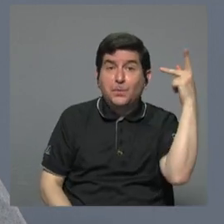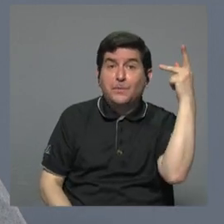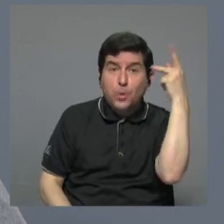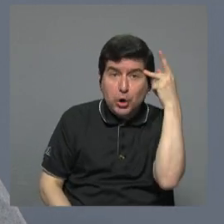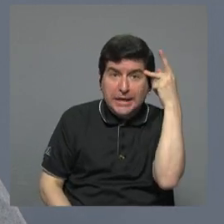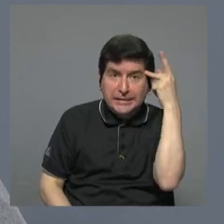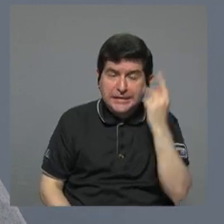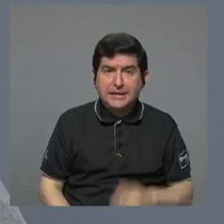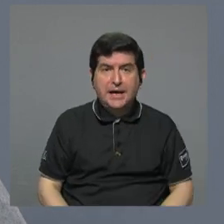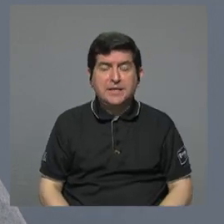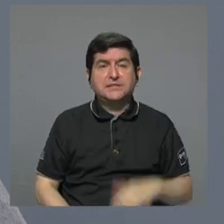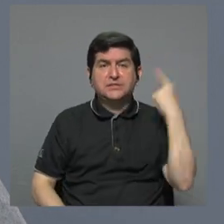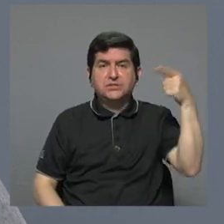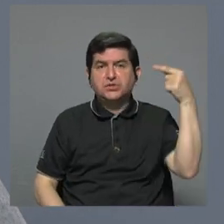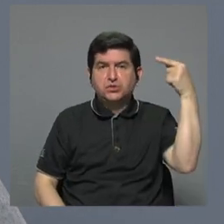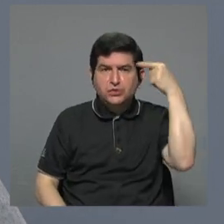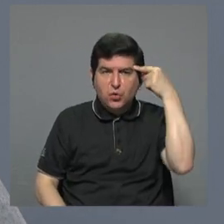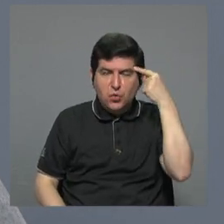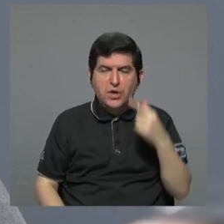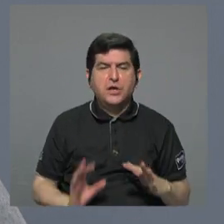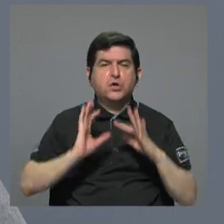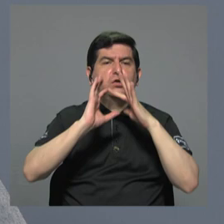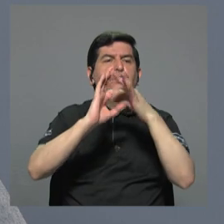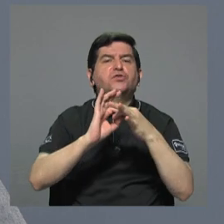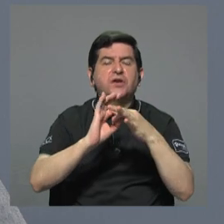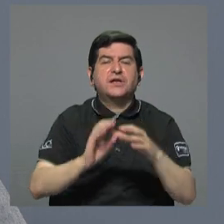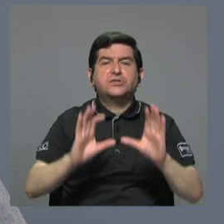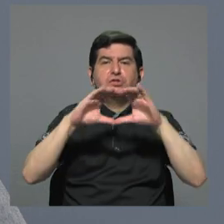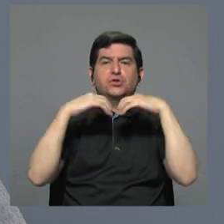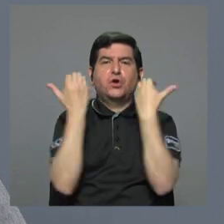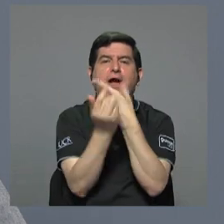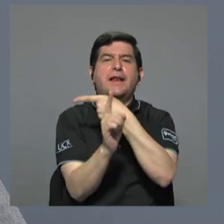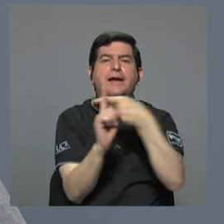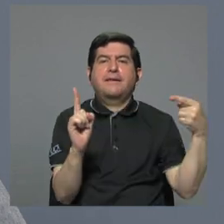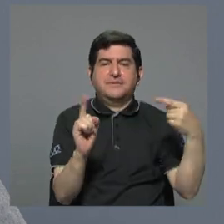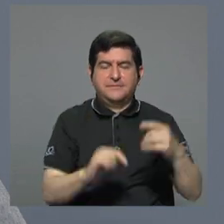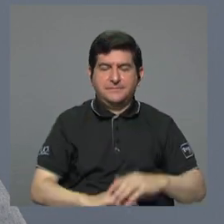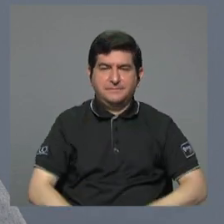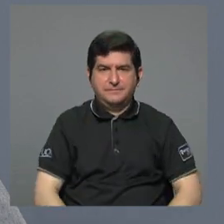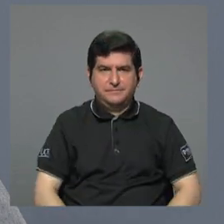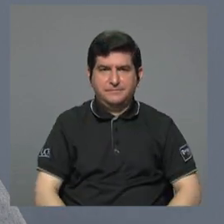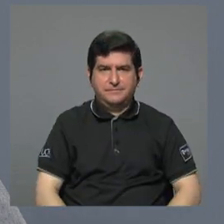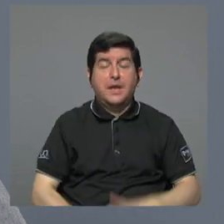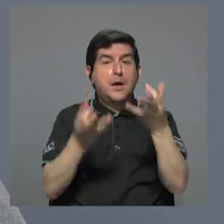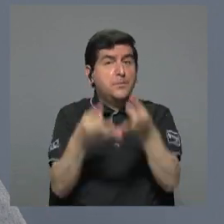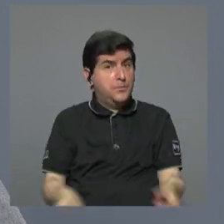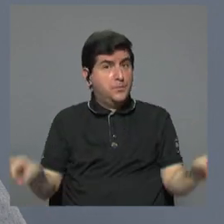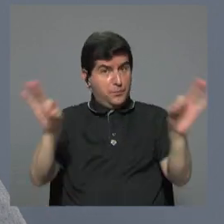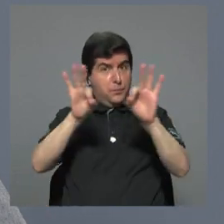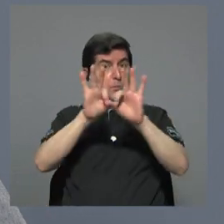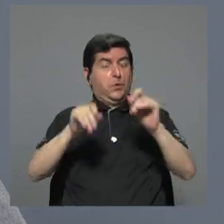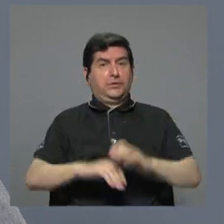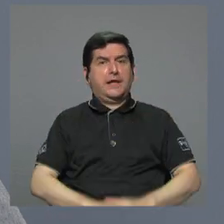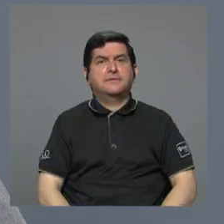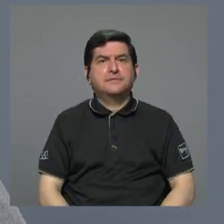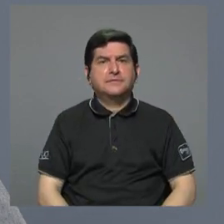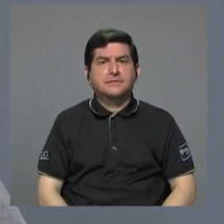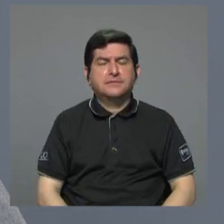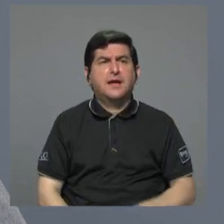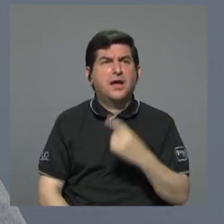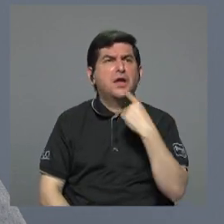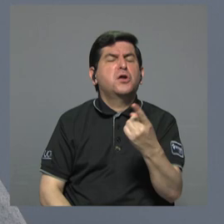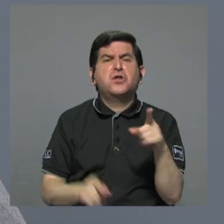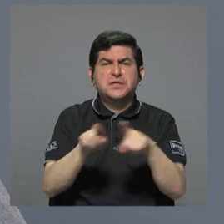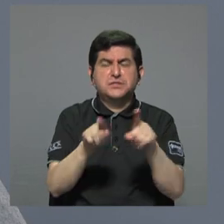que han tomado los gobiernos con respecto a lo que es la clase media. Y algo muy importante y que lo